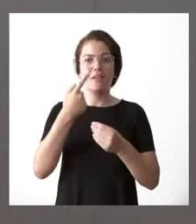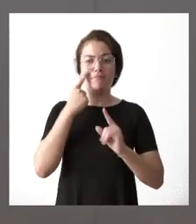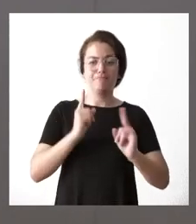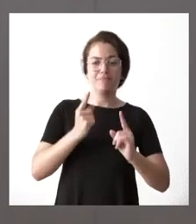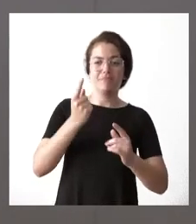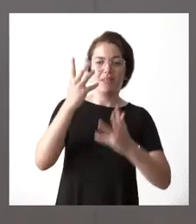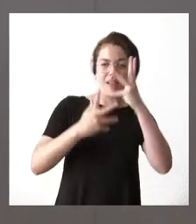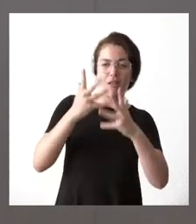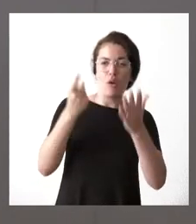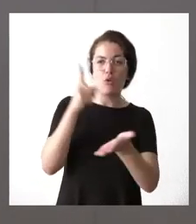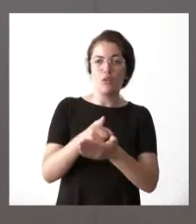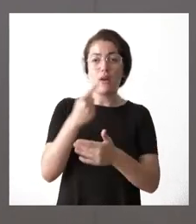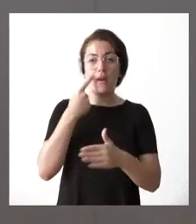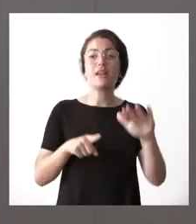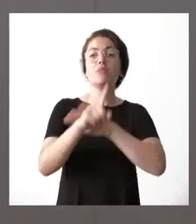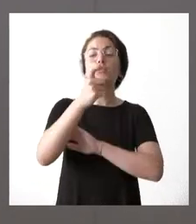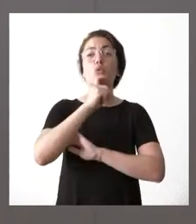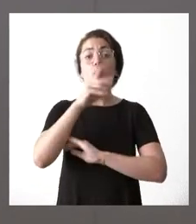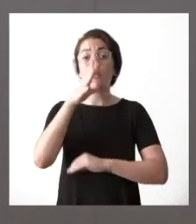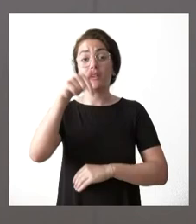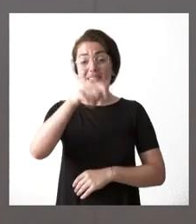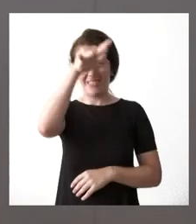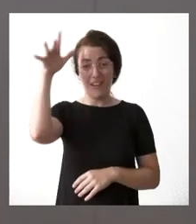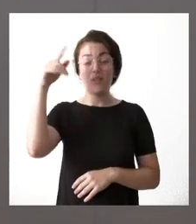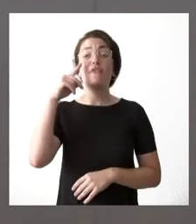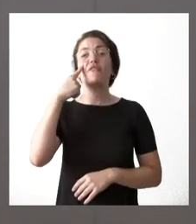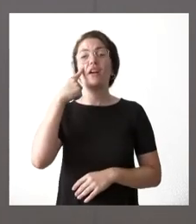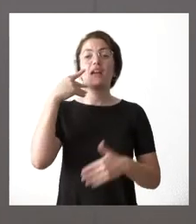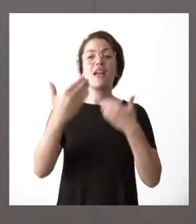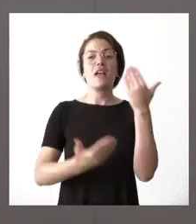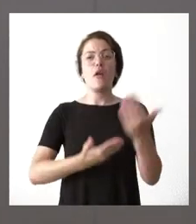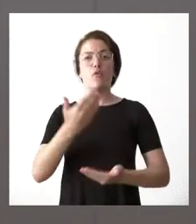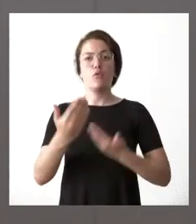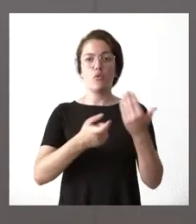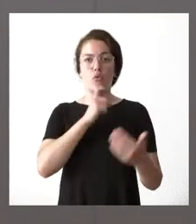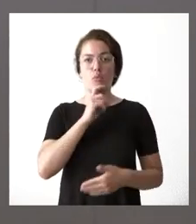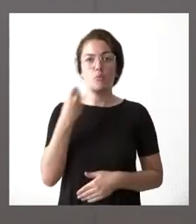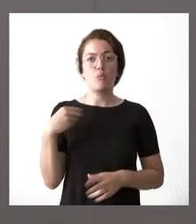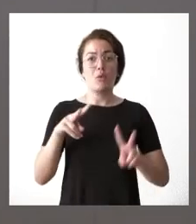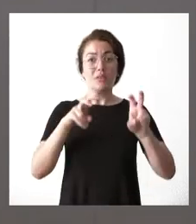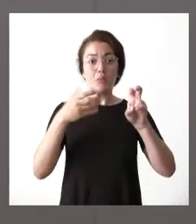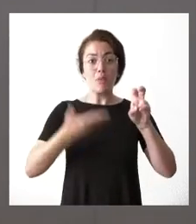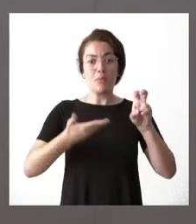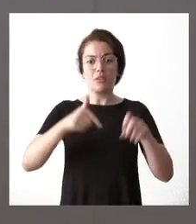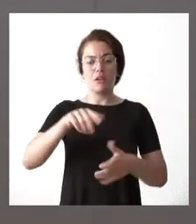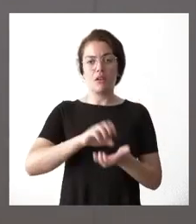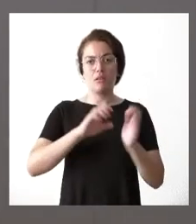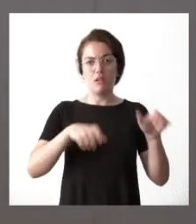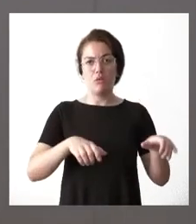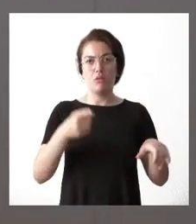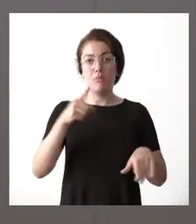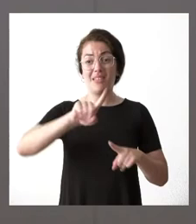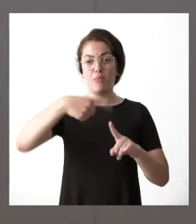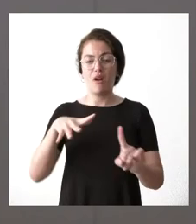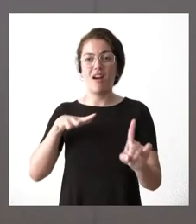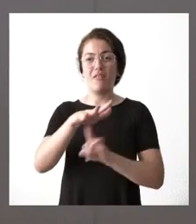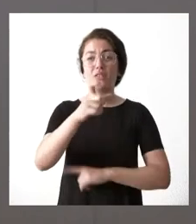porque durante este verano pues vamos a ver cómo evoluciona alguna de las cuestiones fundamentales para nuestra comunidad autónoma y el impacto que esto tiene sobre